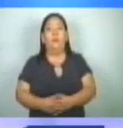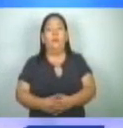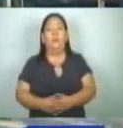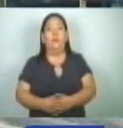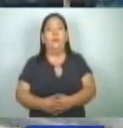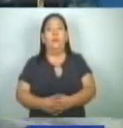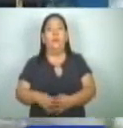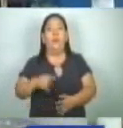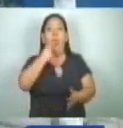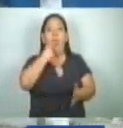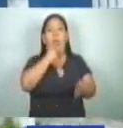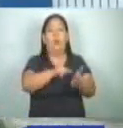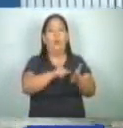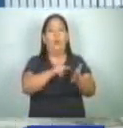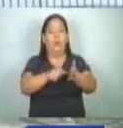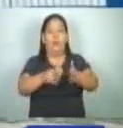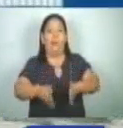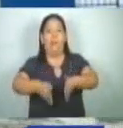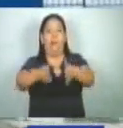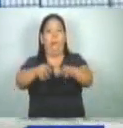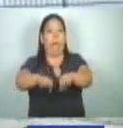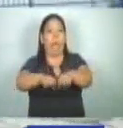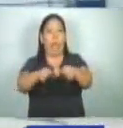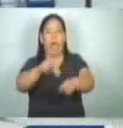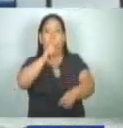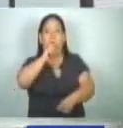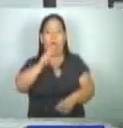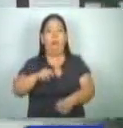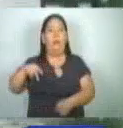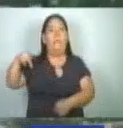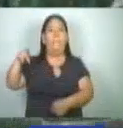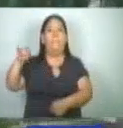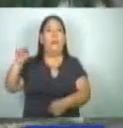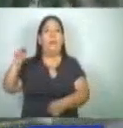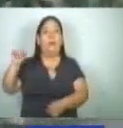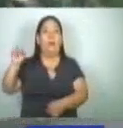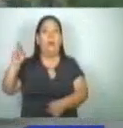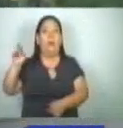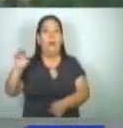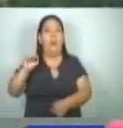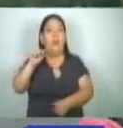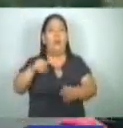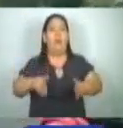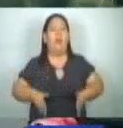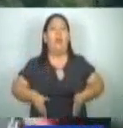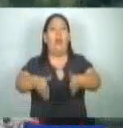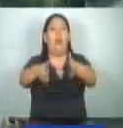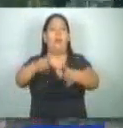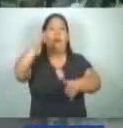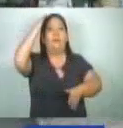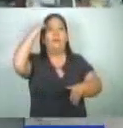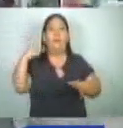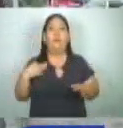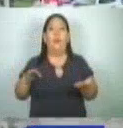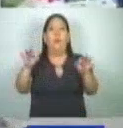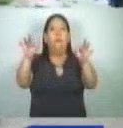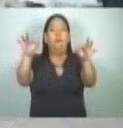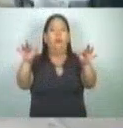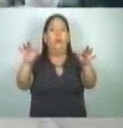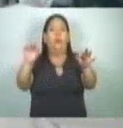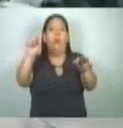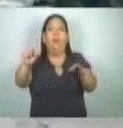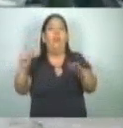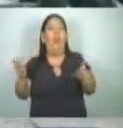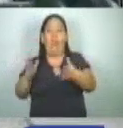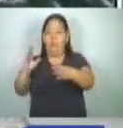denunciaron el mal estado de la calle Los Pinares en las cercanías del Boulevard Constitución. En vecinos de la zona colocaron un muñeco